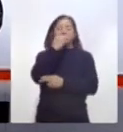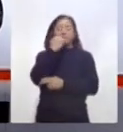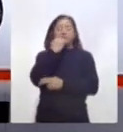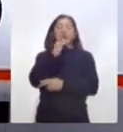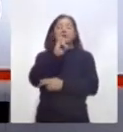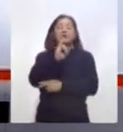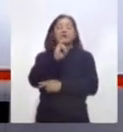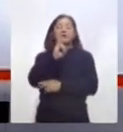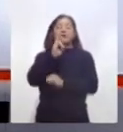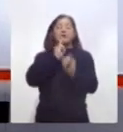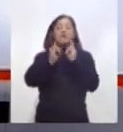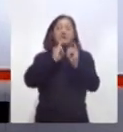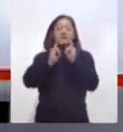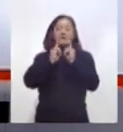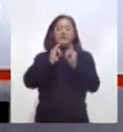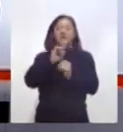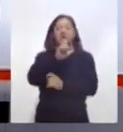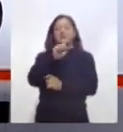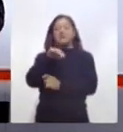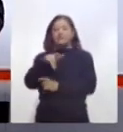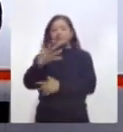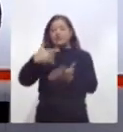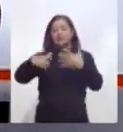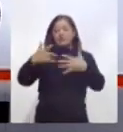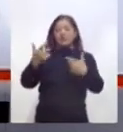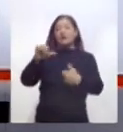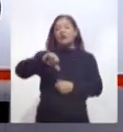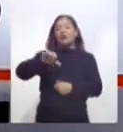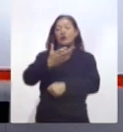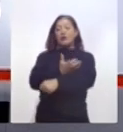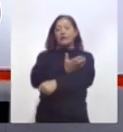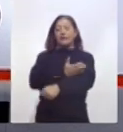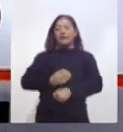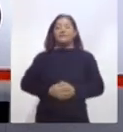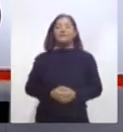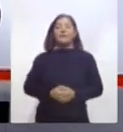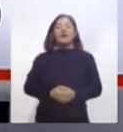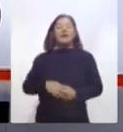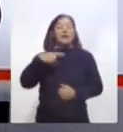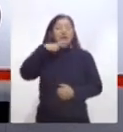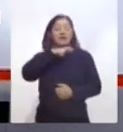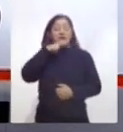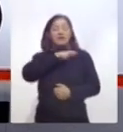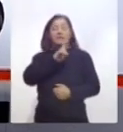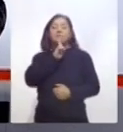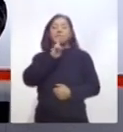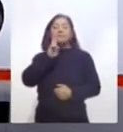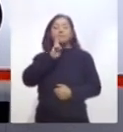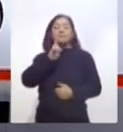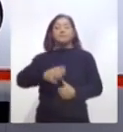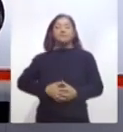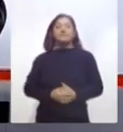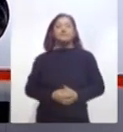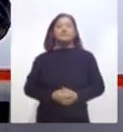mexicana y estará con nosotros esta tarde. Vámonos de inmediato a las noticias. ¿Qué le parece?